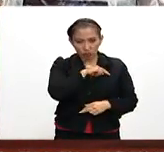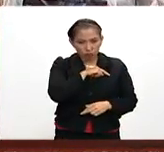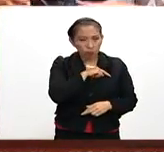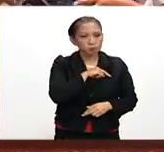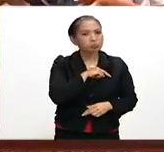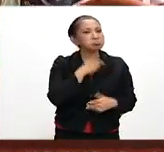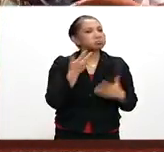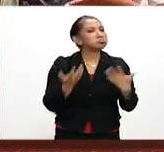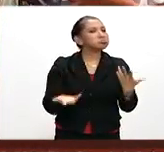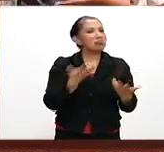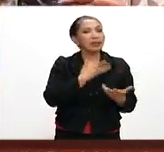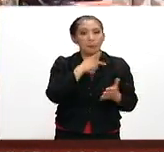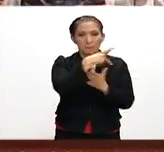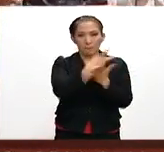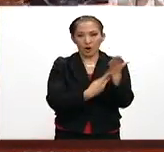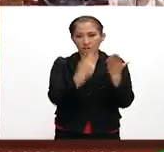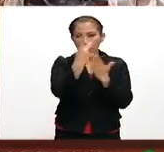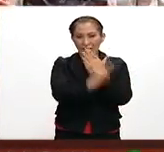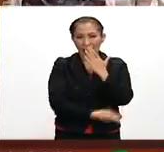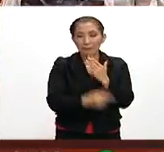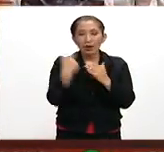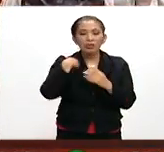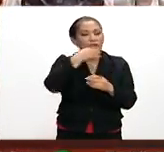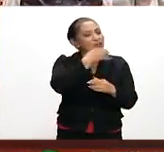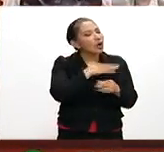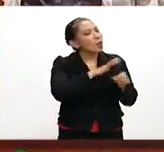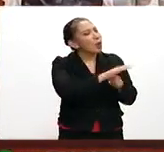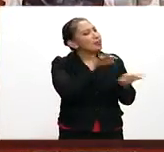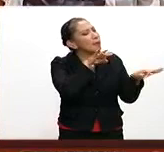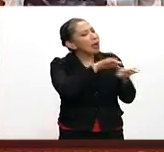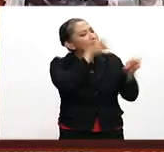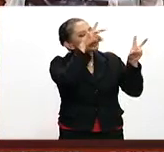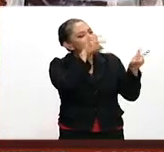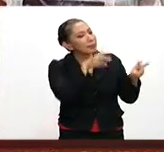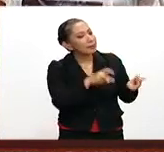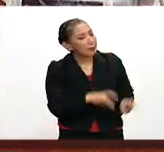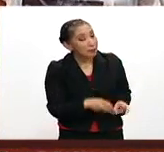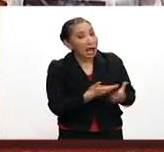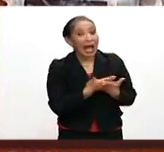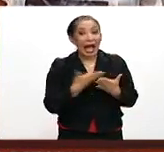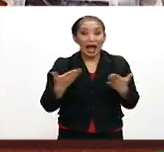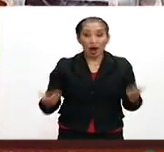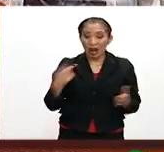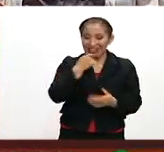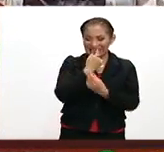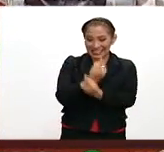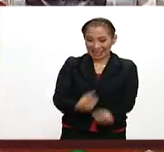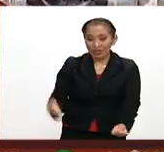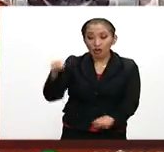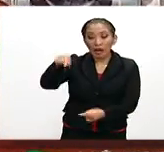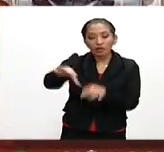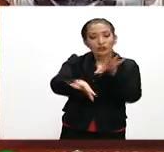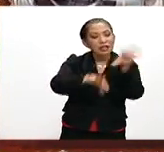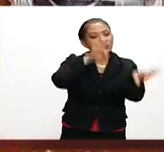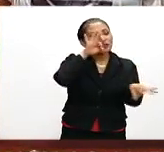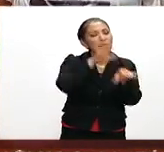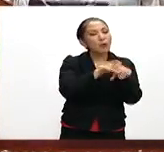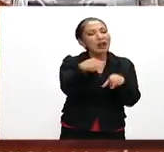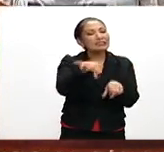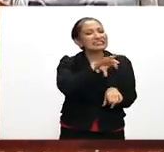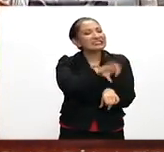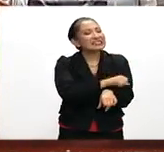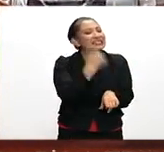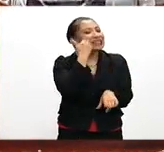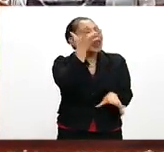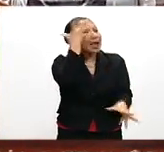programa en el que nos iban diciendo qué es lo que íbamos a trabajar. Ahora los niños son los que van a escoger qué es lo que ellos